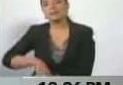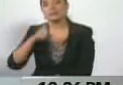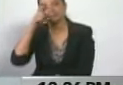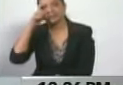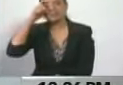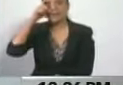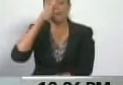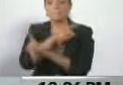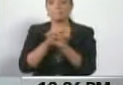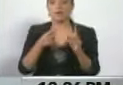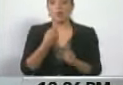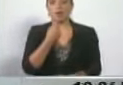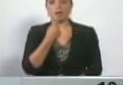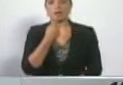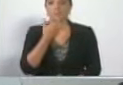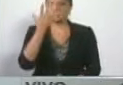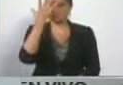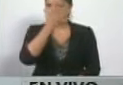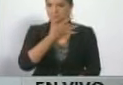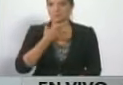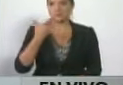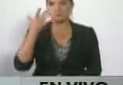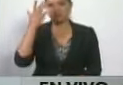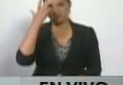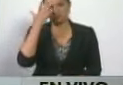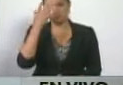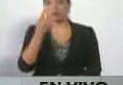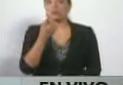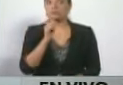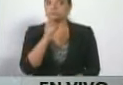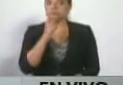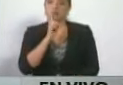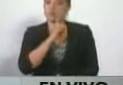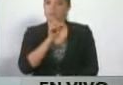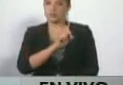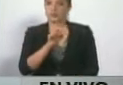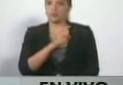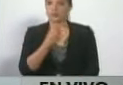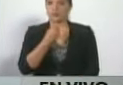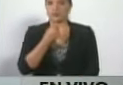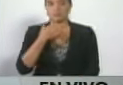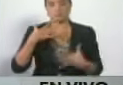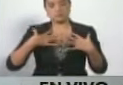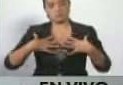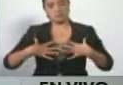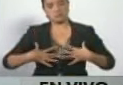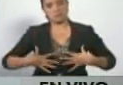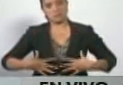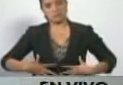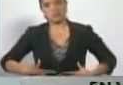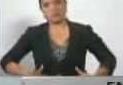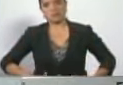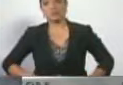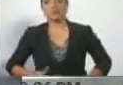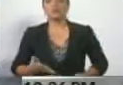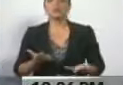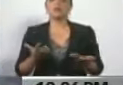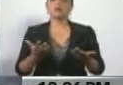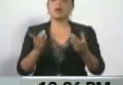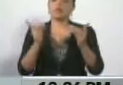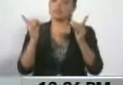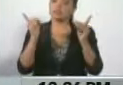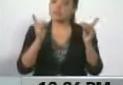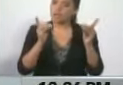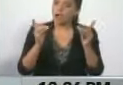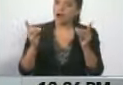disfrazó de dialogante. No voy a decir el nombre yo. Él se puso un ropaje yo quiero el diálogo, yo